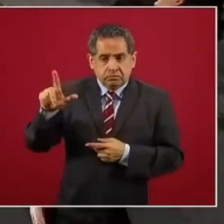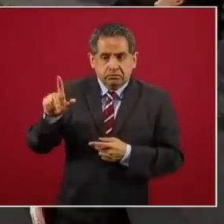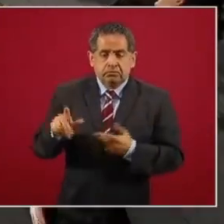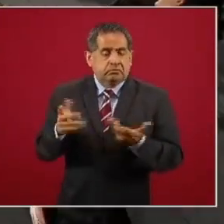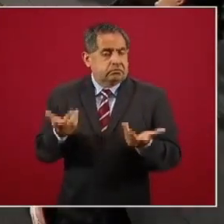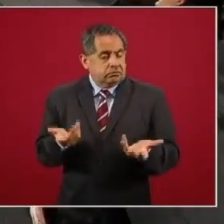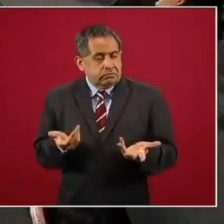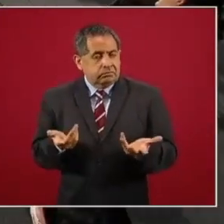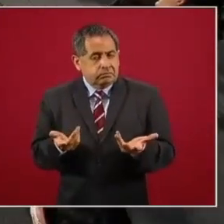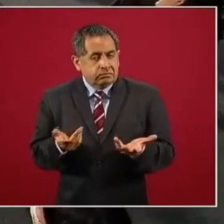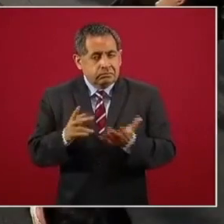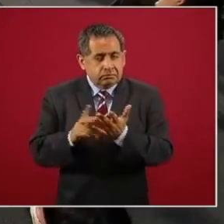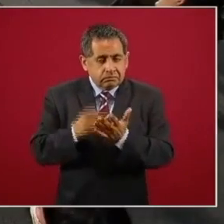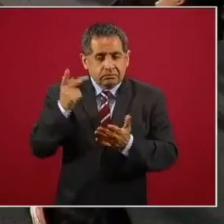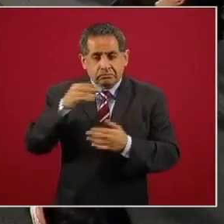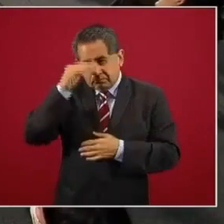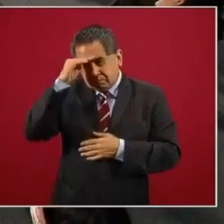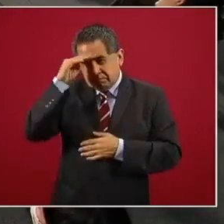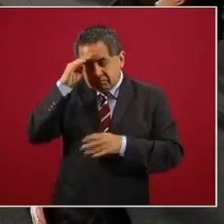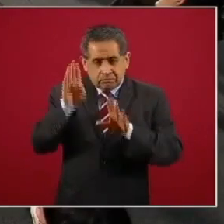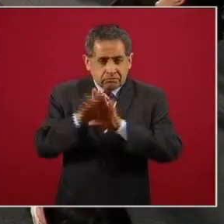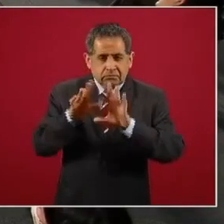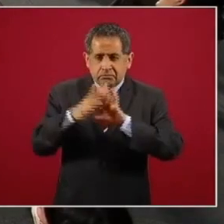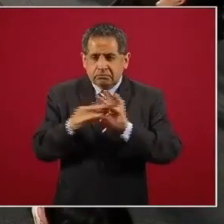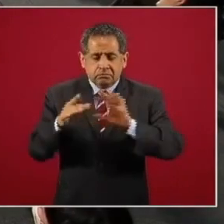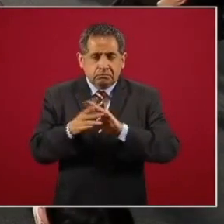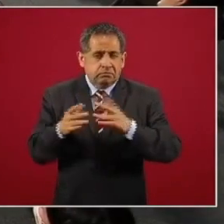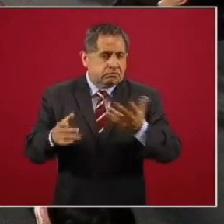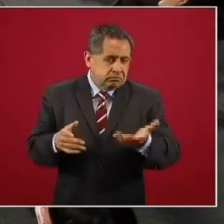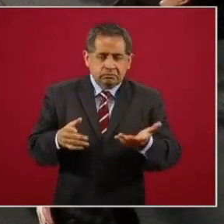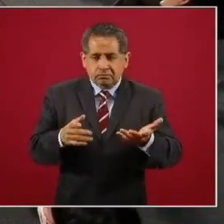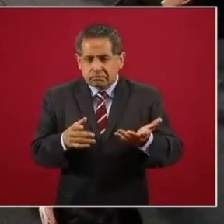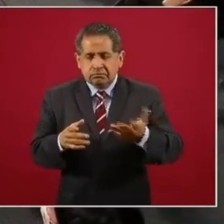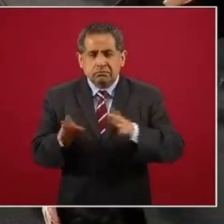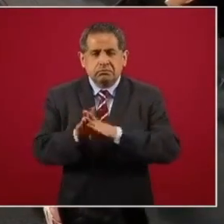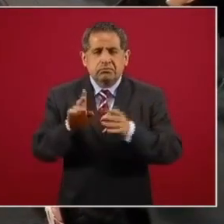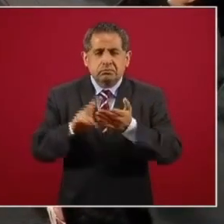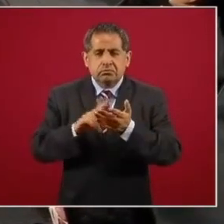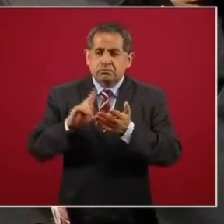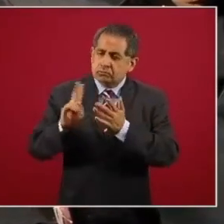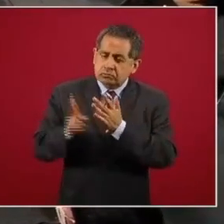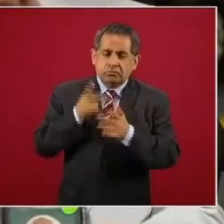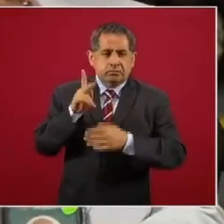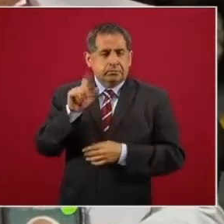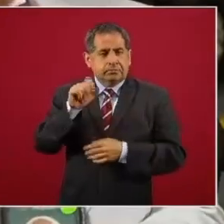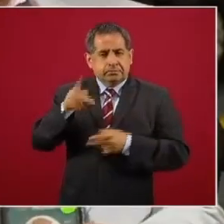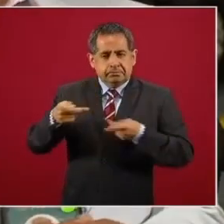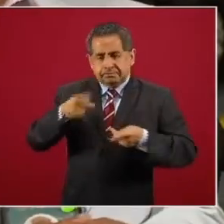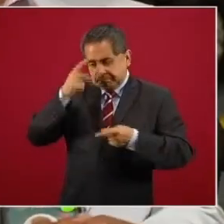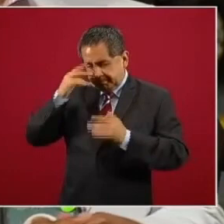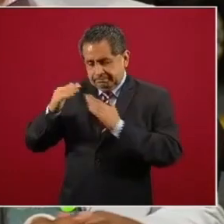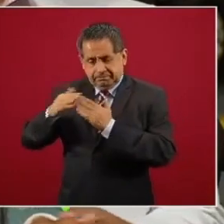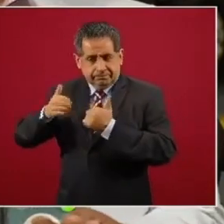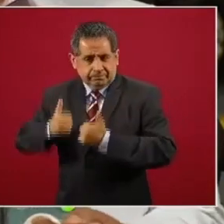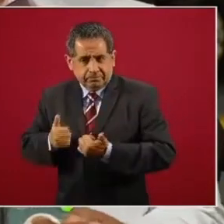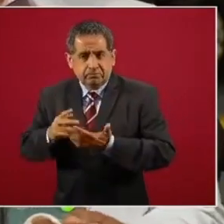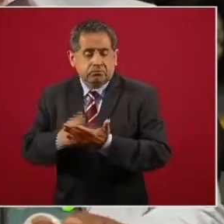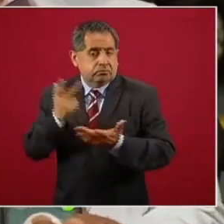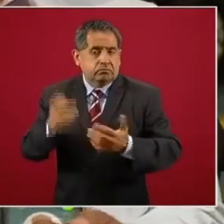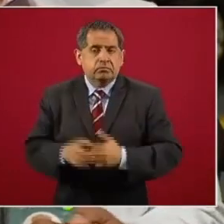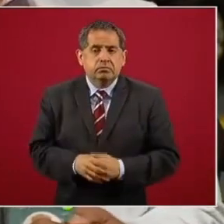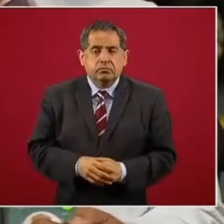Entonces, se estaría ya pensando nuevamente en rediseñar una estrategia para contener la pandemia.